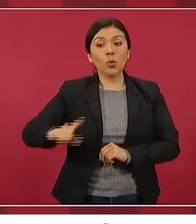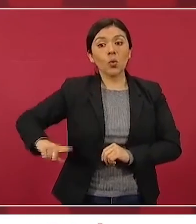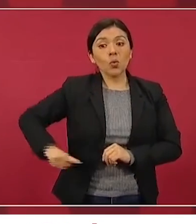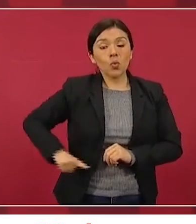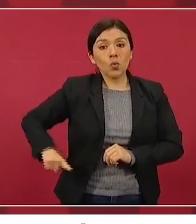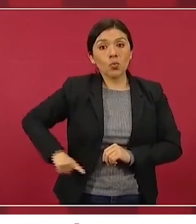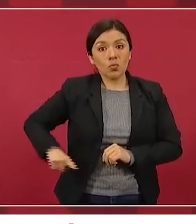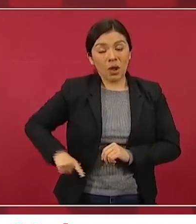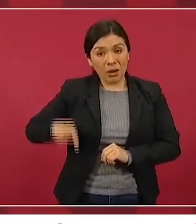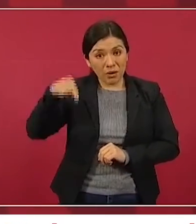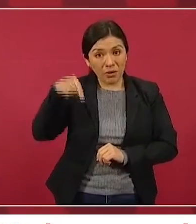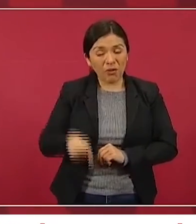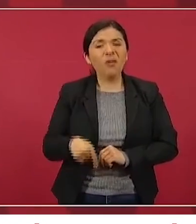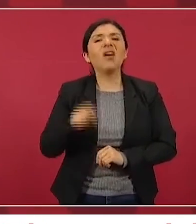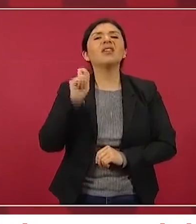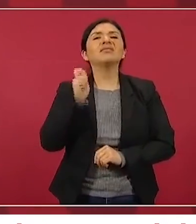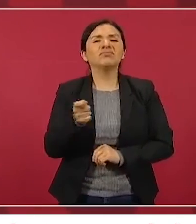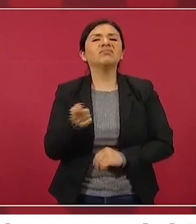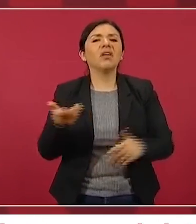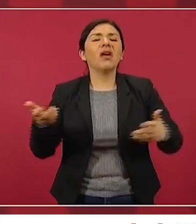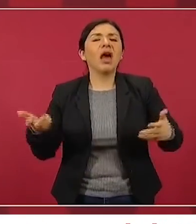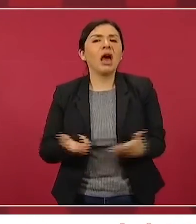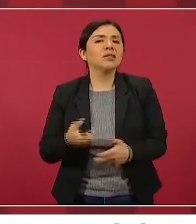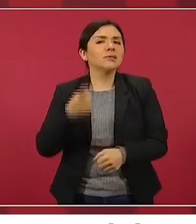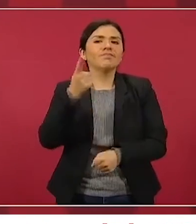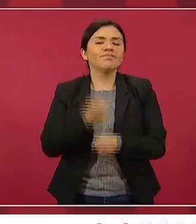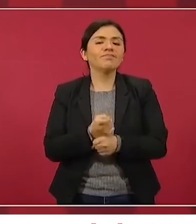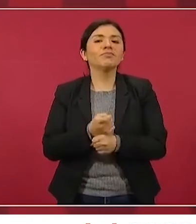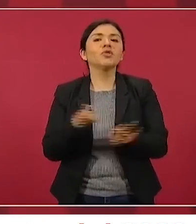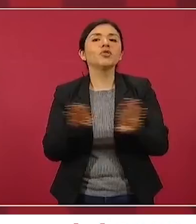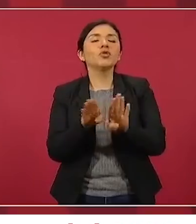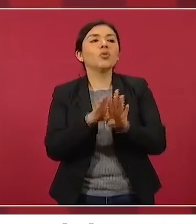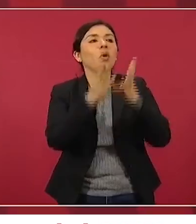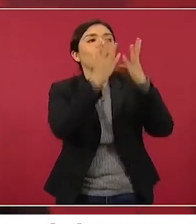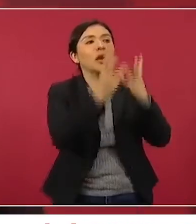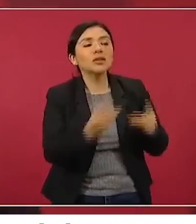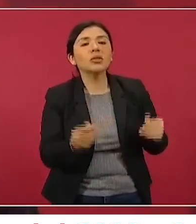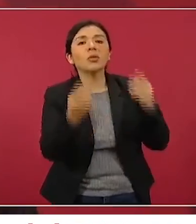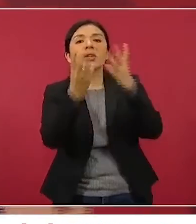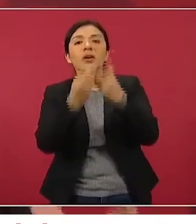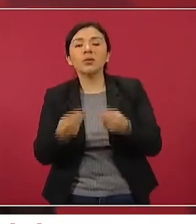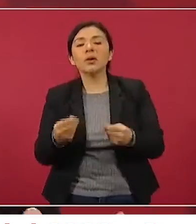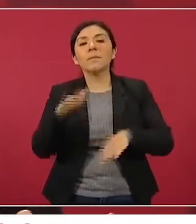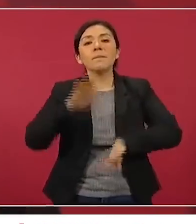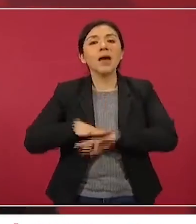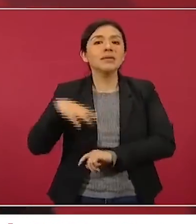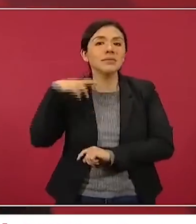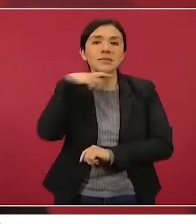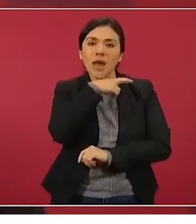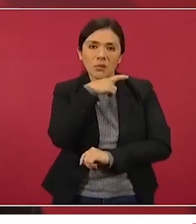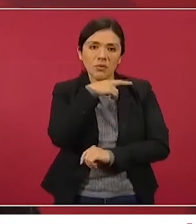consiste en resolver rápido